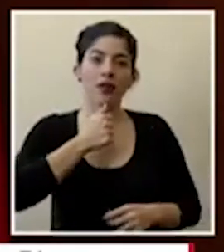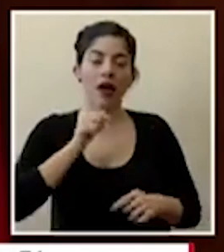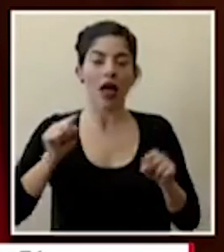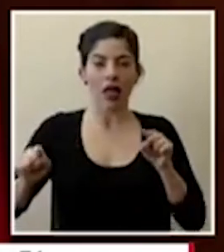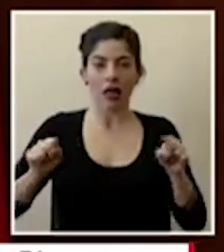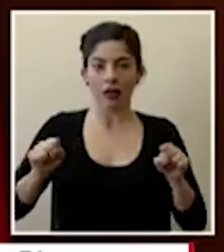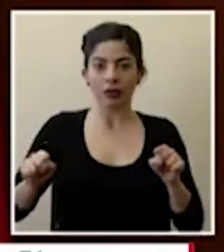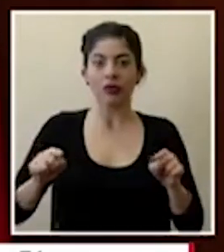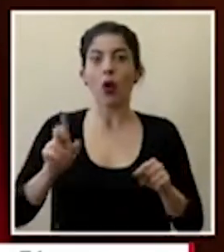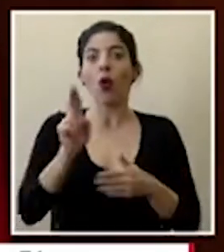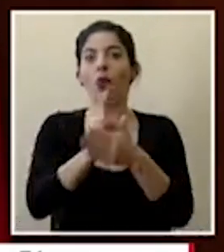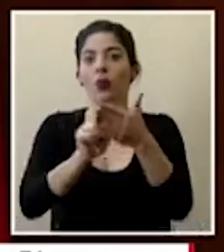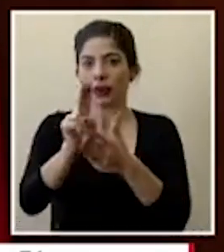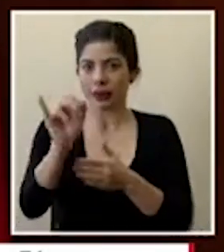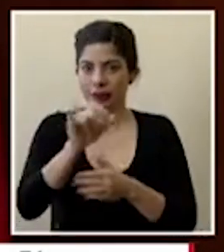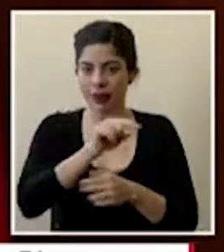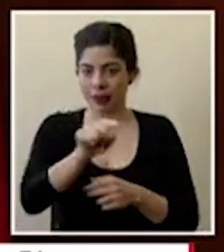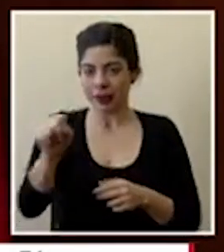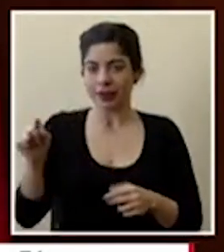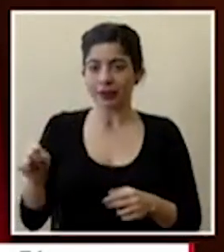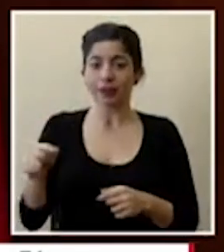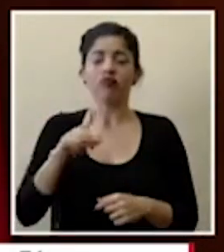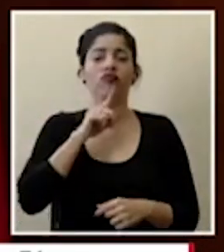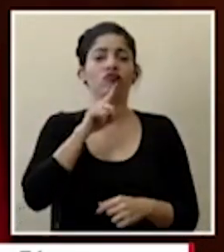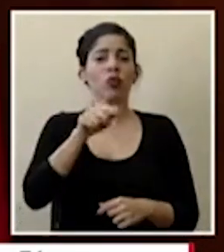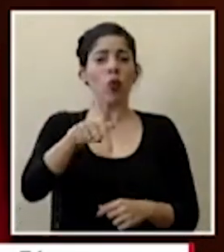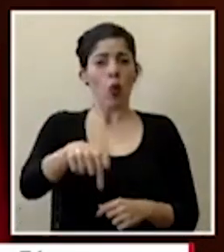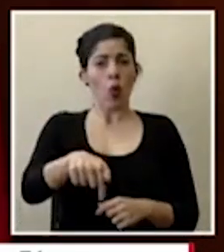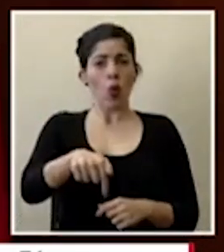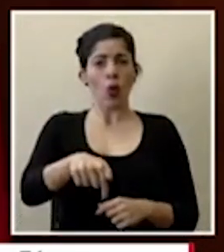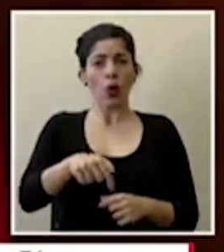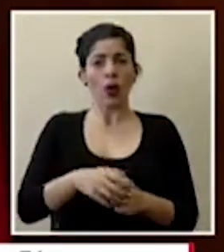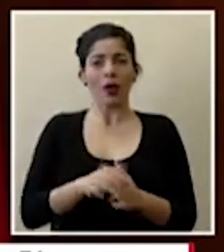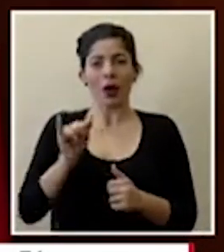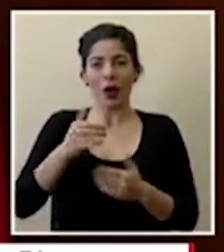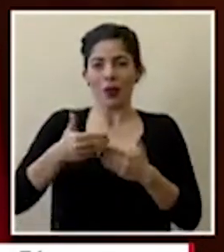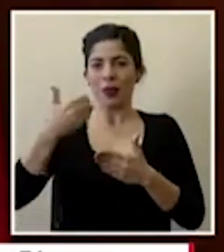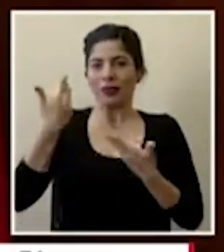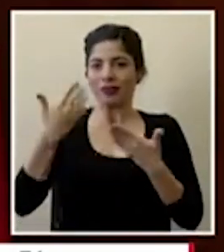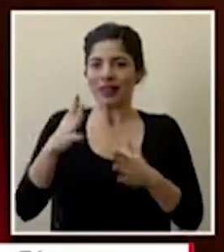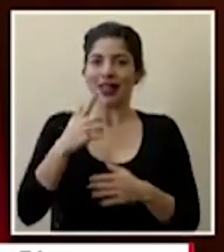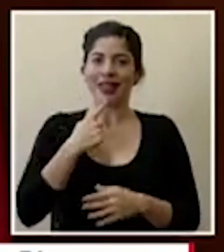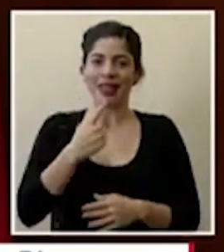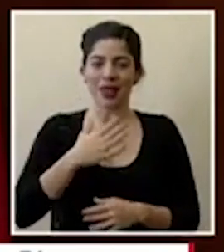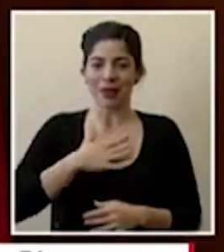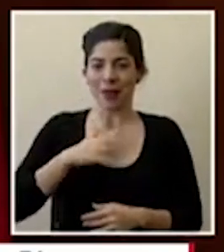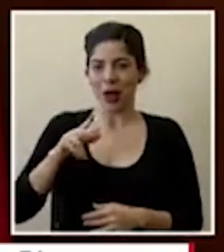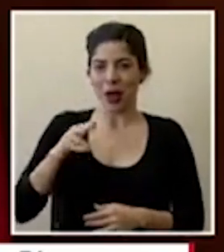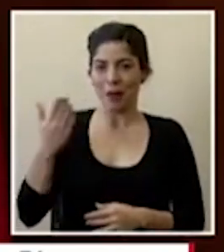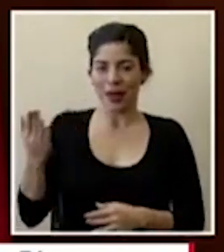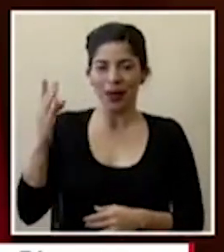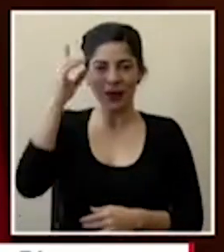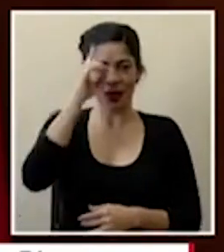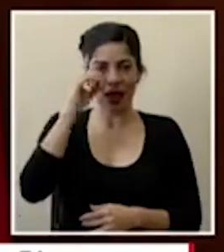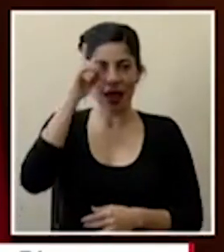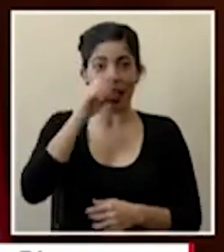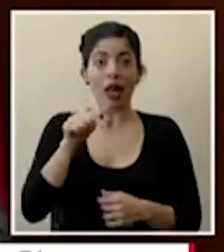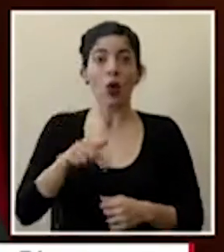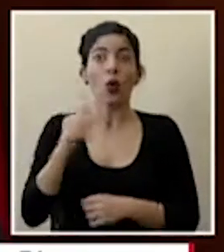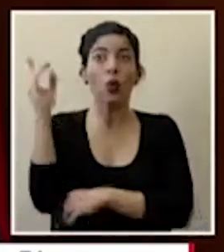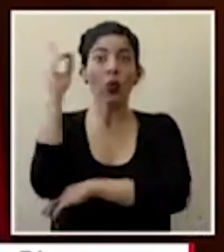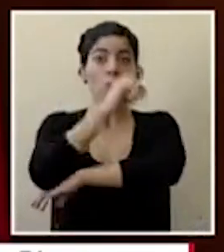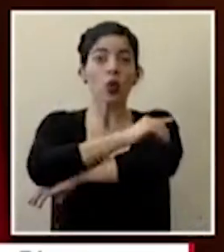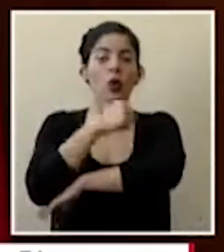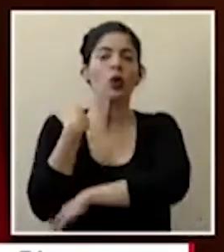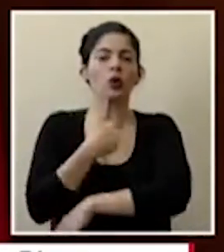academia el día de hoy como lo mencionaba mi compañero daniel es un día que